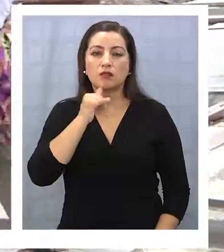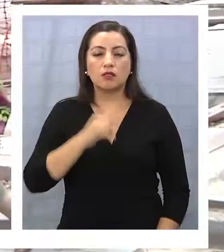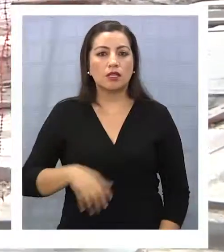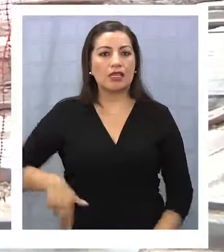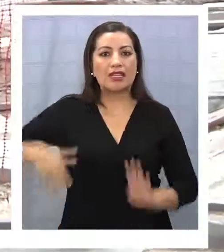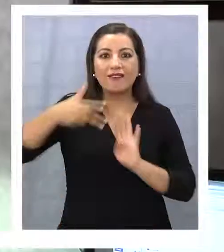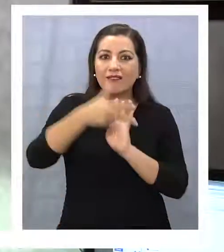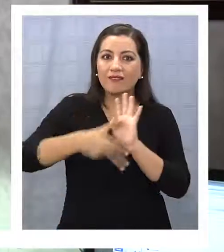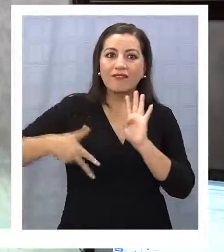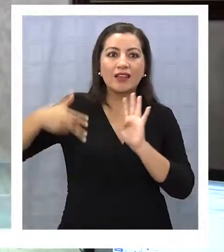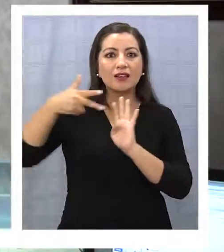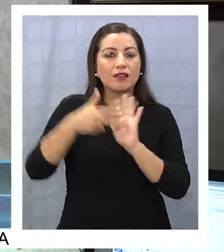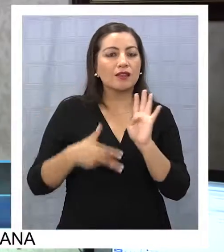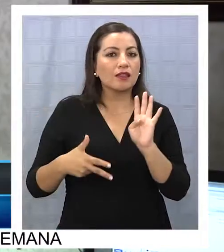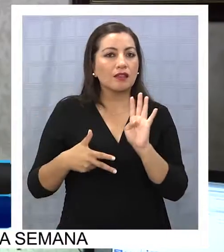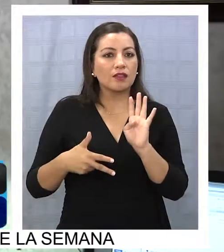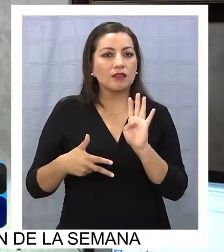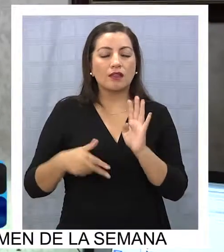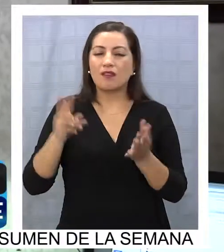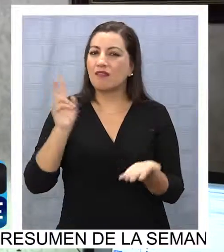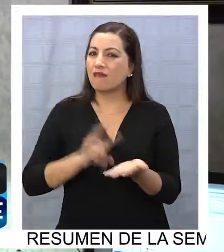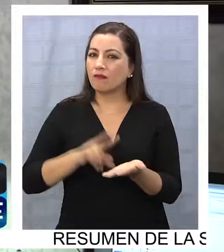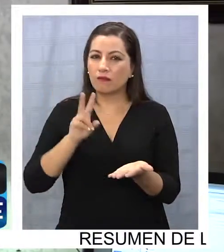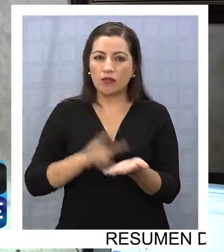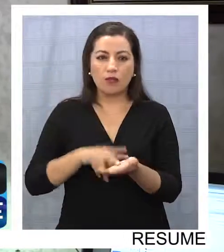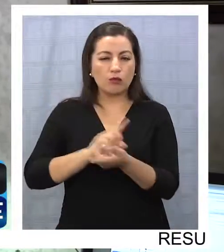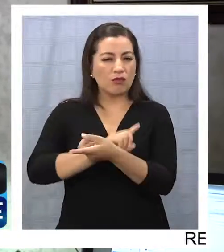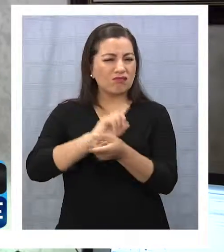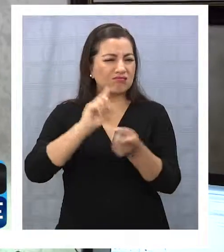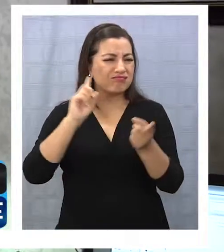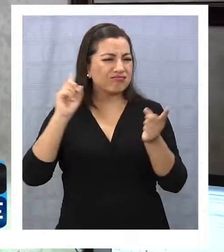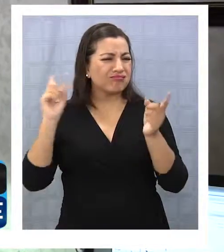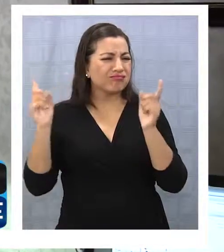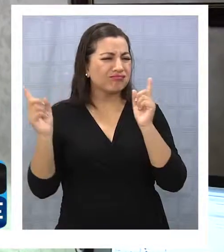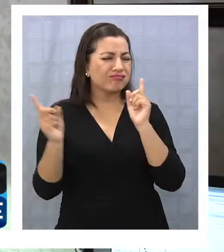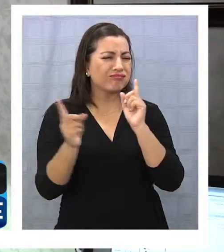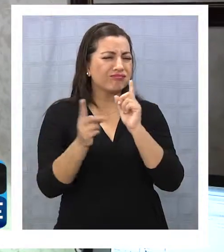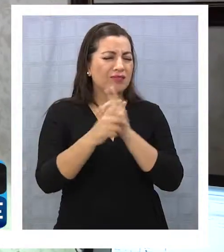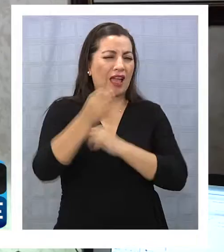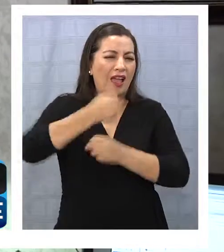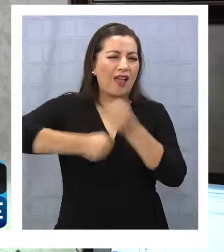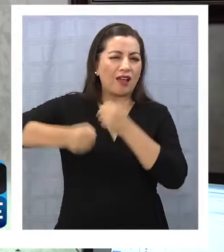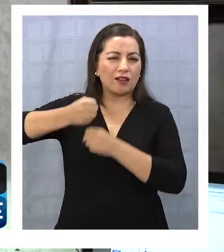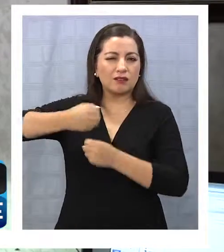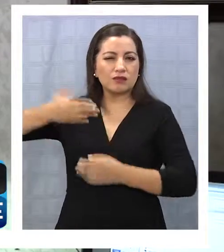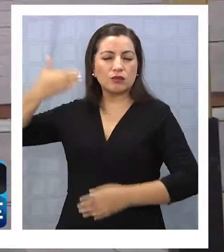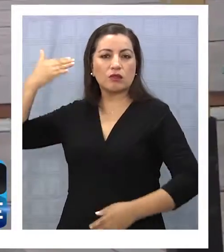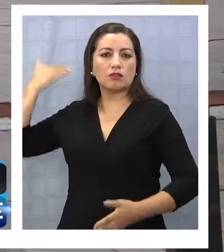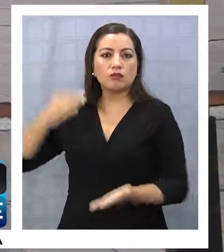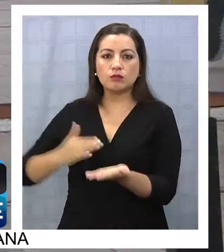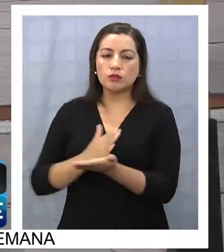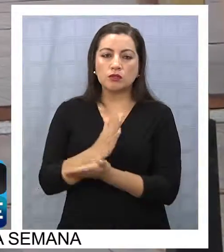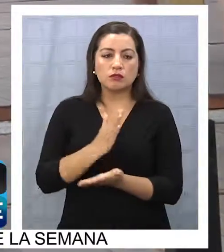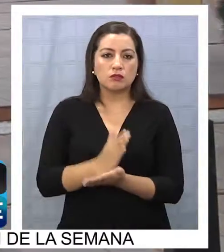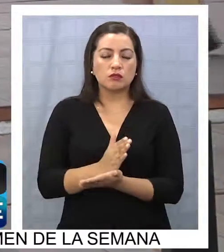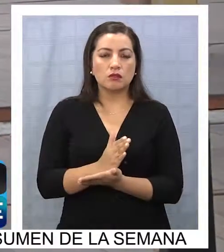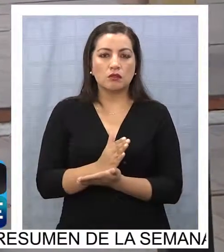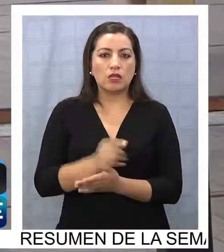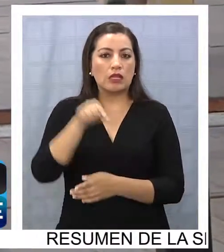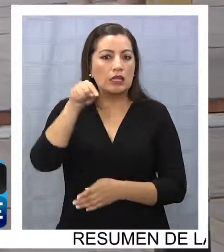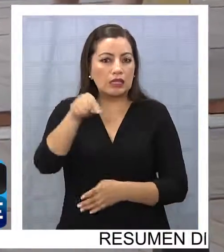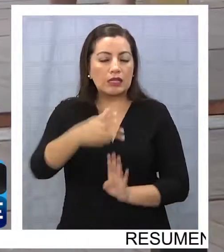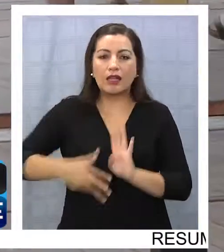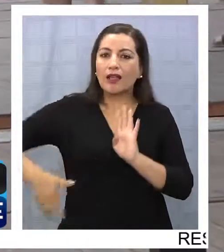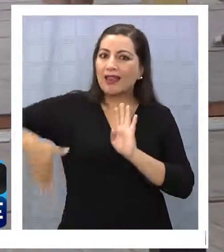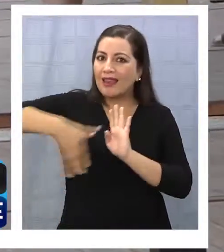la verdad de cosas es que ha sufrido un cambio enorme desde hace muchos años. Entonces, el hecho de que la calle,